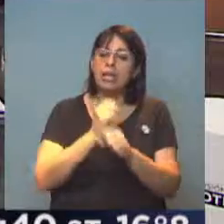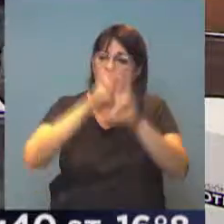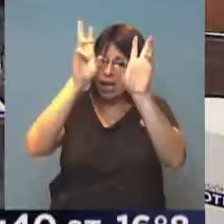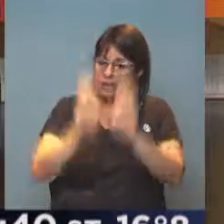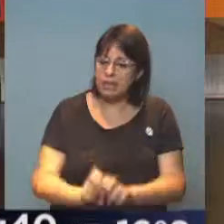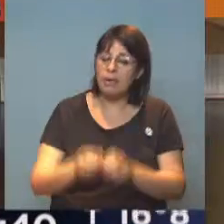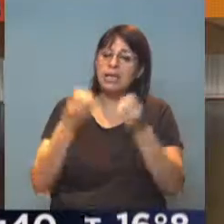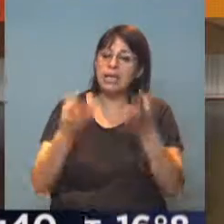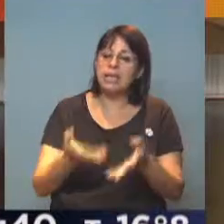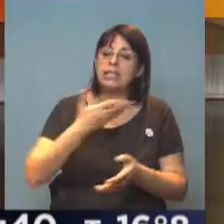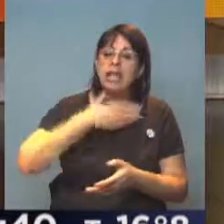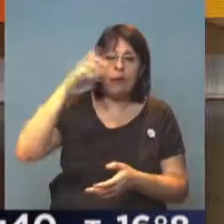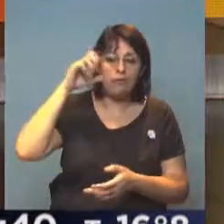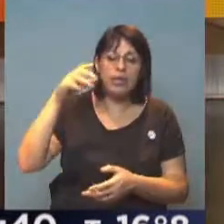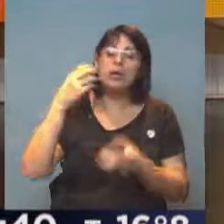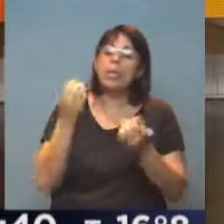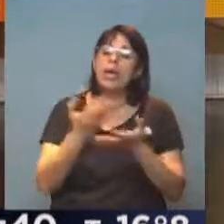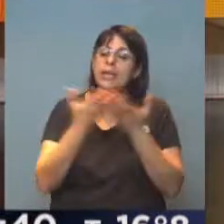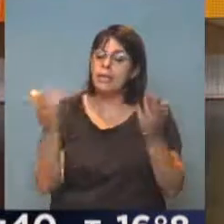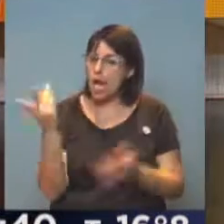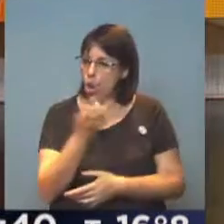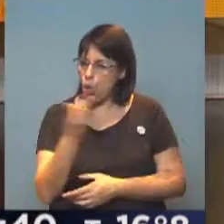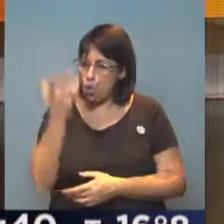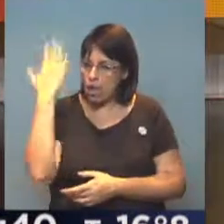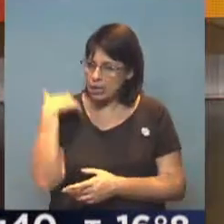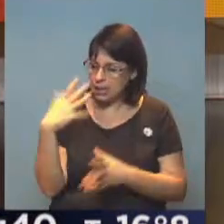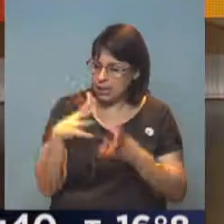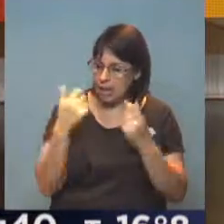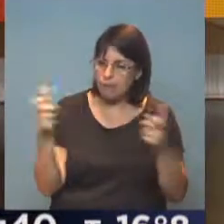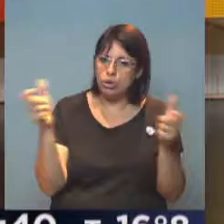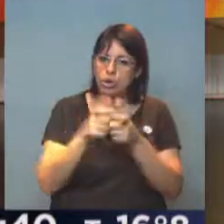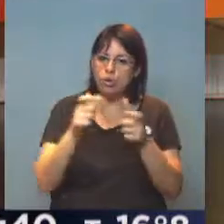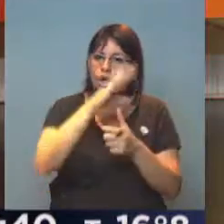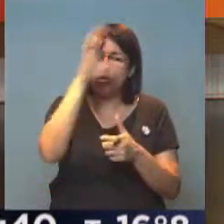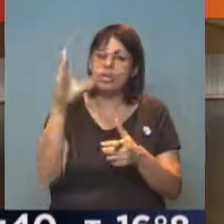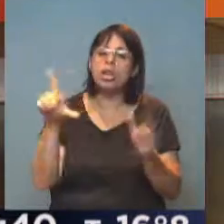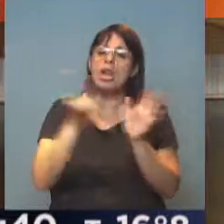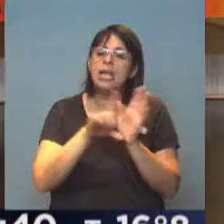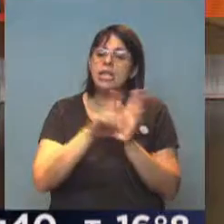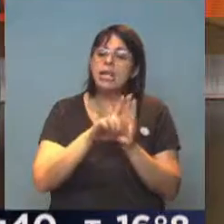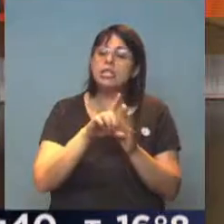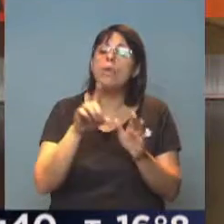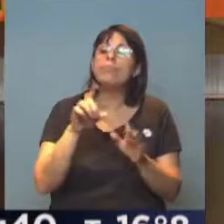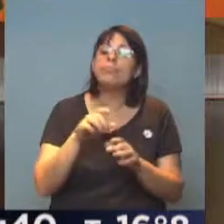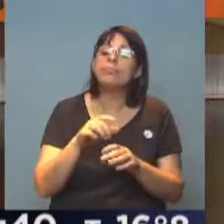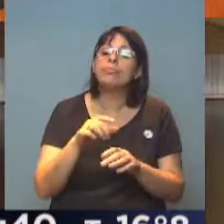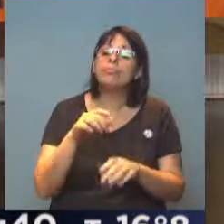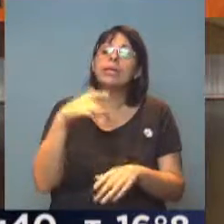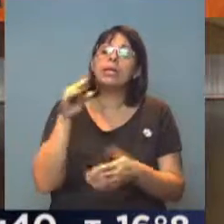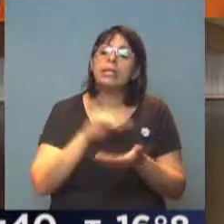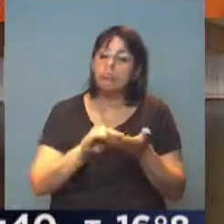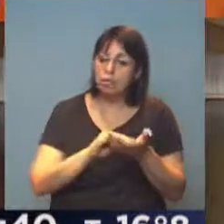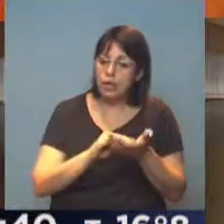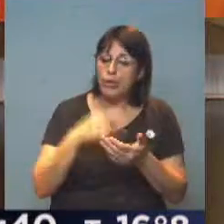tal? Buen día. Buen día, Karin. Pablo, claro, ayer rápidamente se reunió la Comisión de Legislación Penal de la Cámara de Diputados.